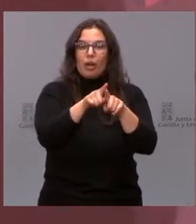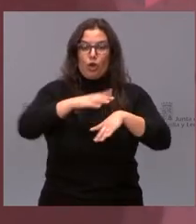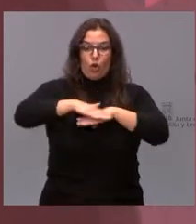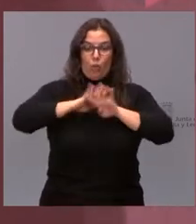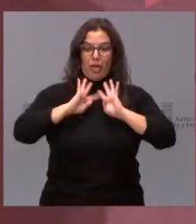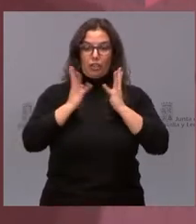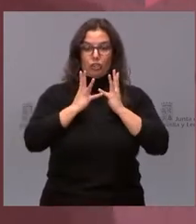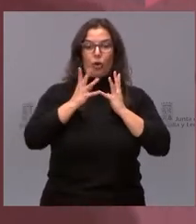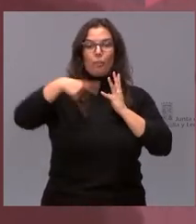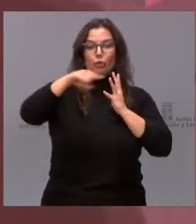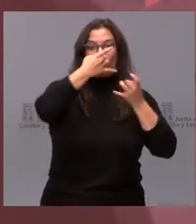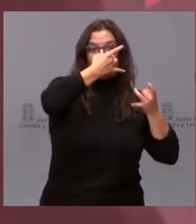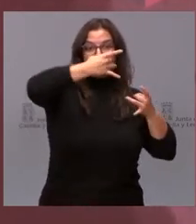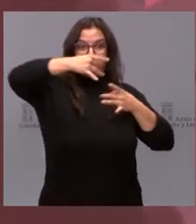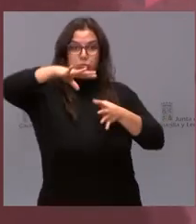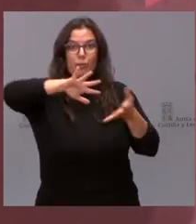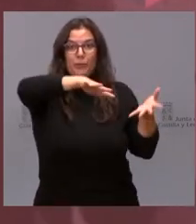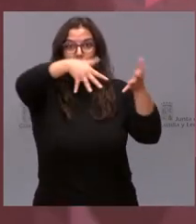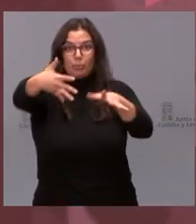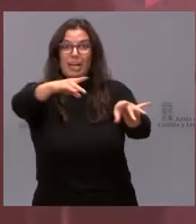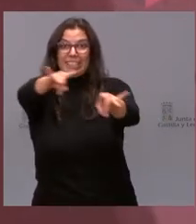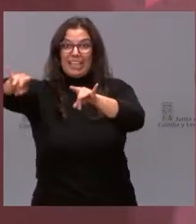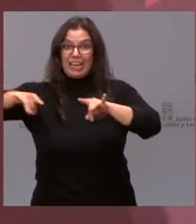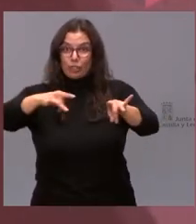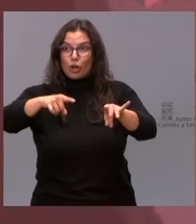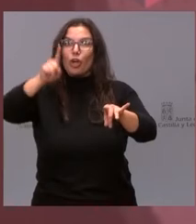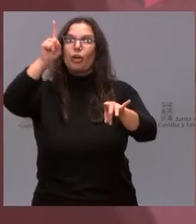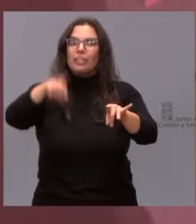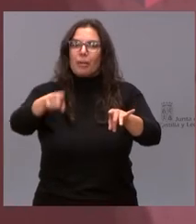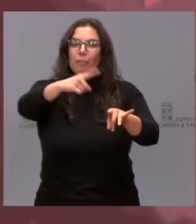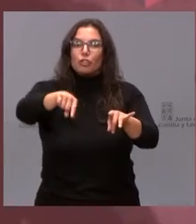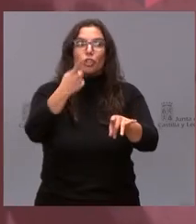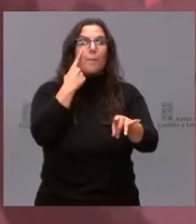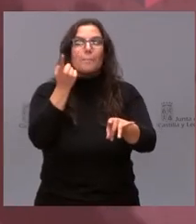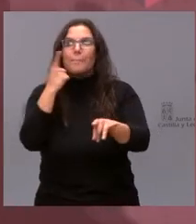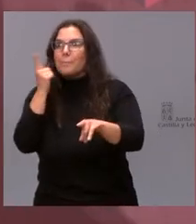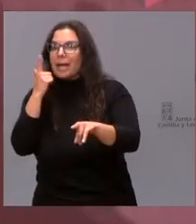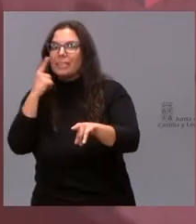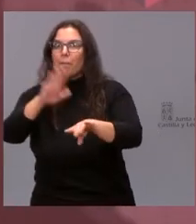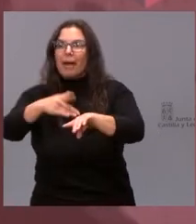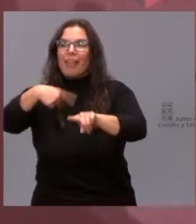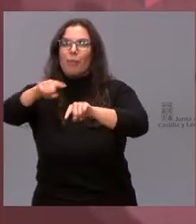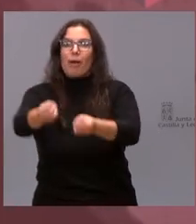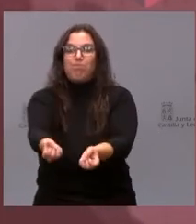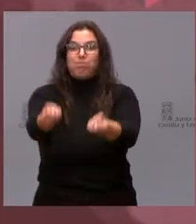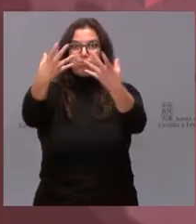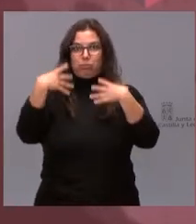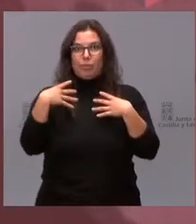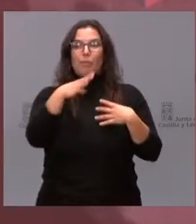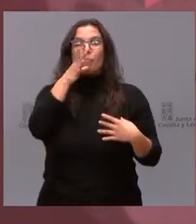llevar las políticas al territorio, pero también sois los ojos del Gobierno de Castilla y León porque percibís de manera